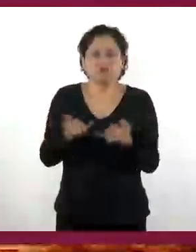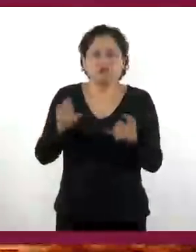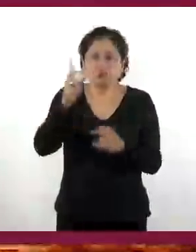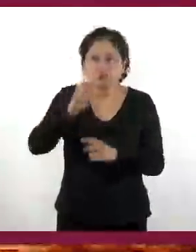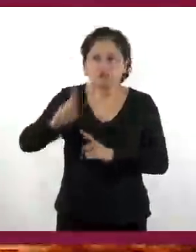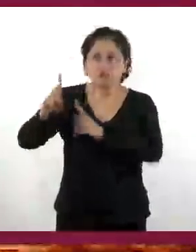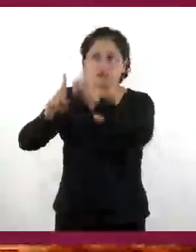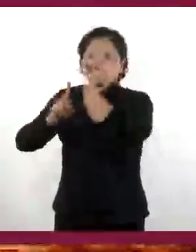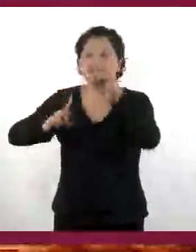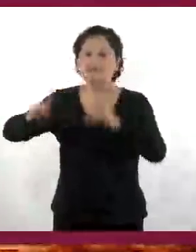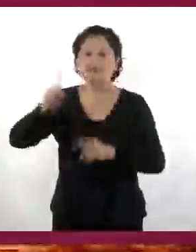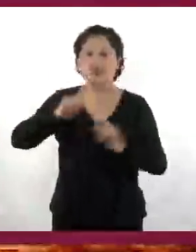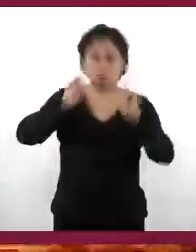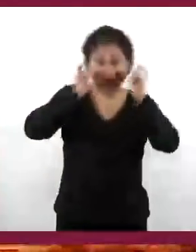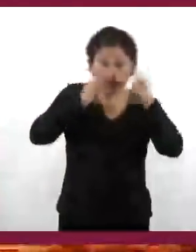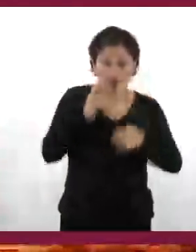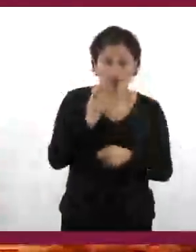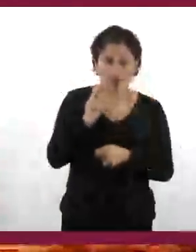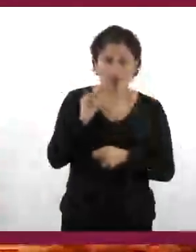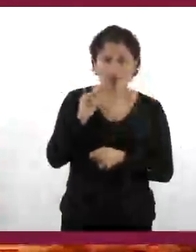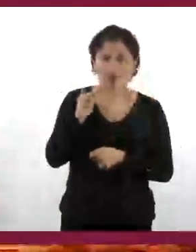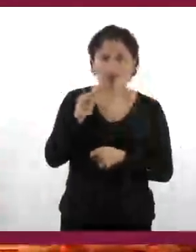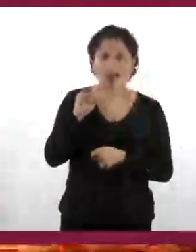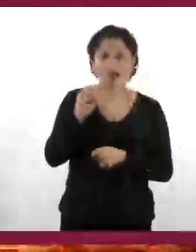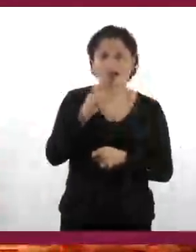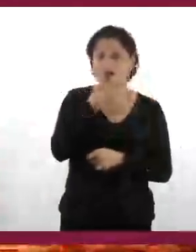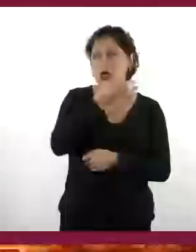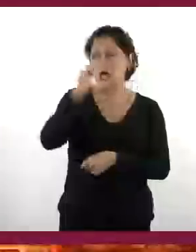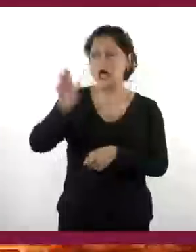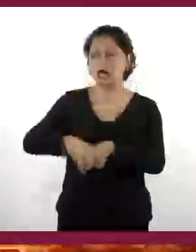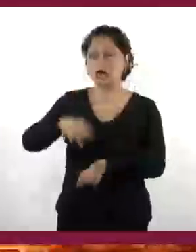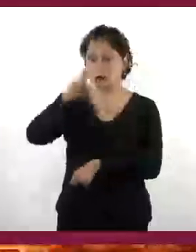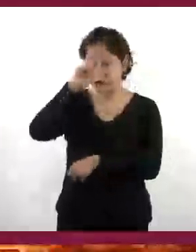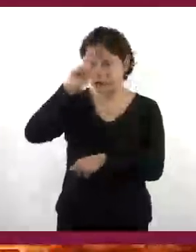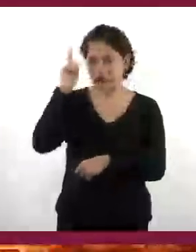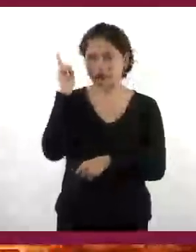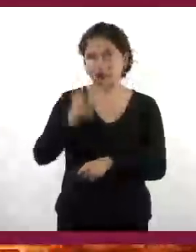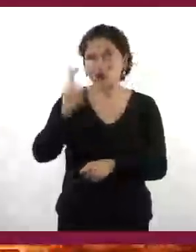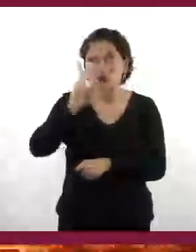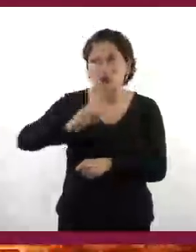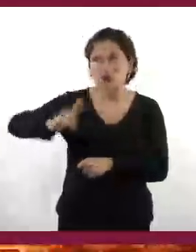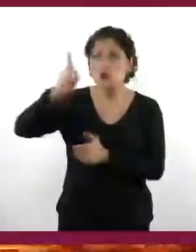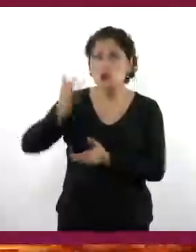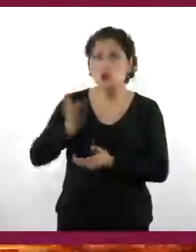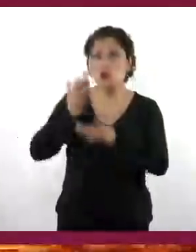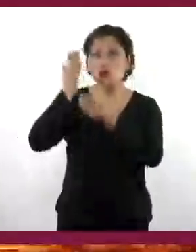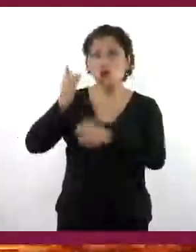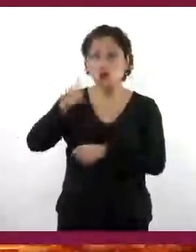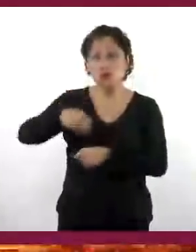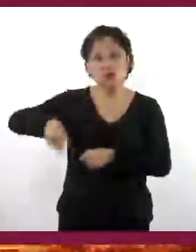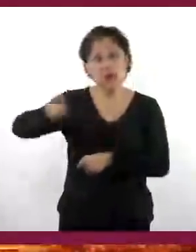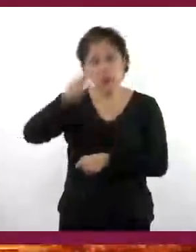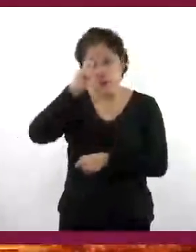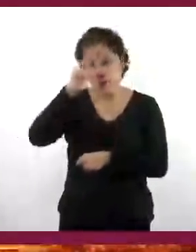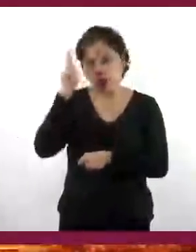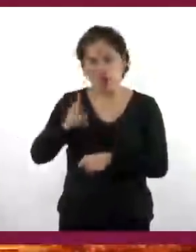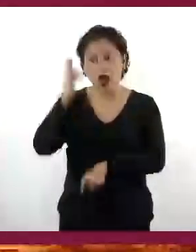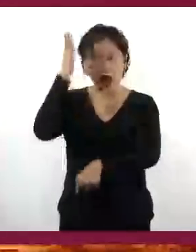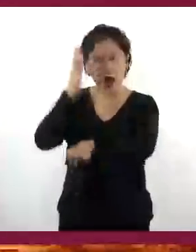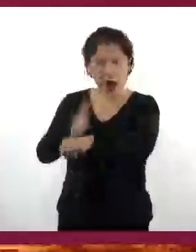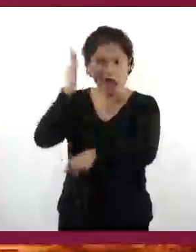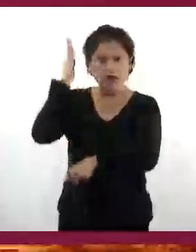Los franciscanos prohibieron todo culto público y persiguieron a todo aquel que practicara la antigua religión,